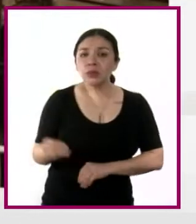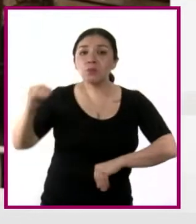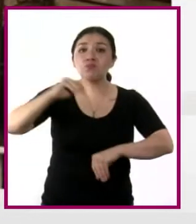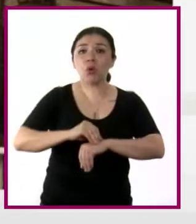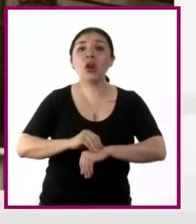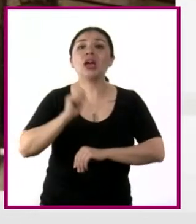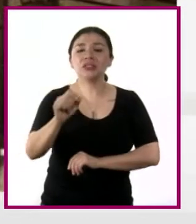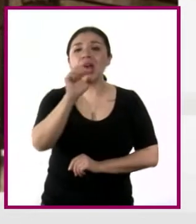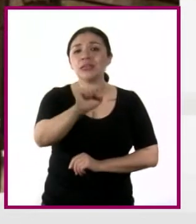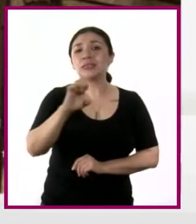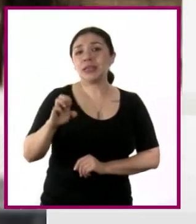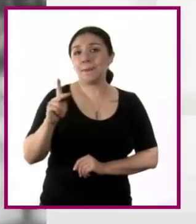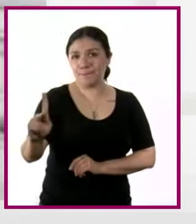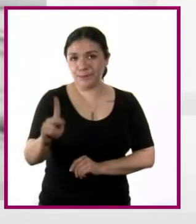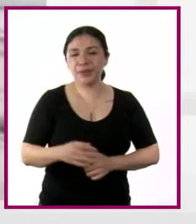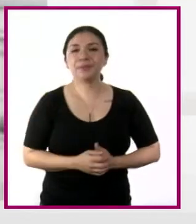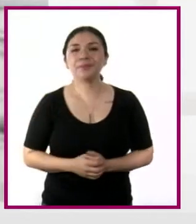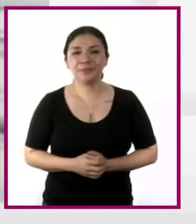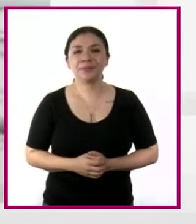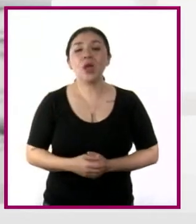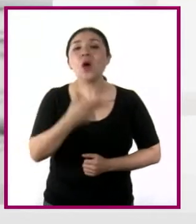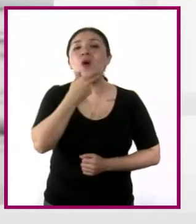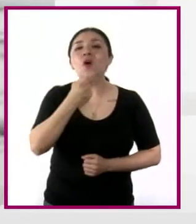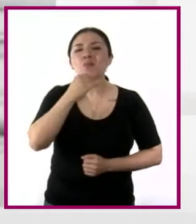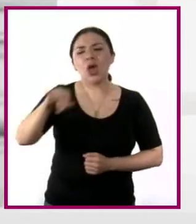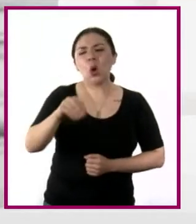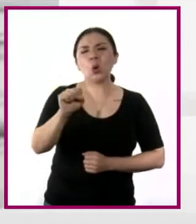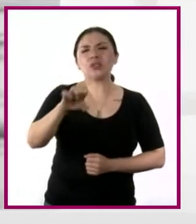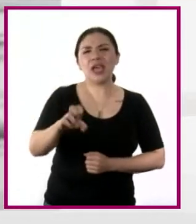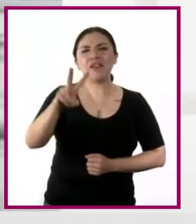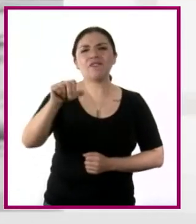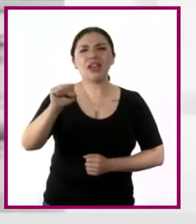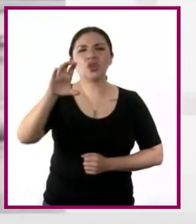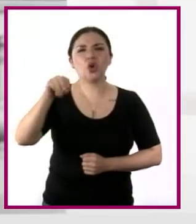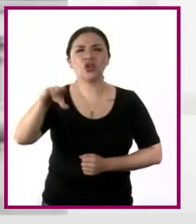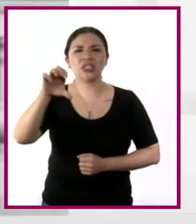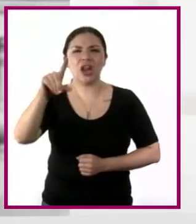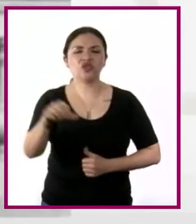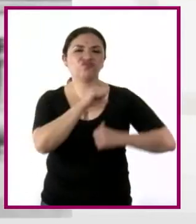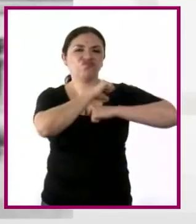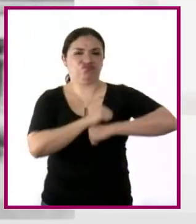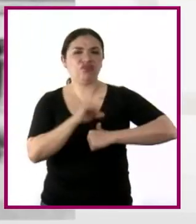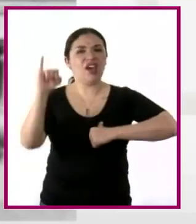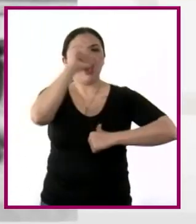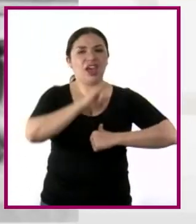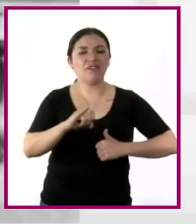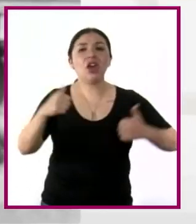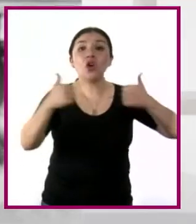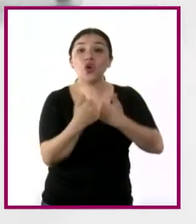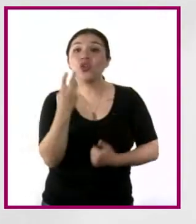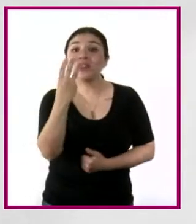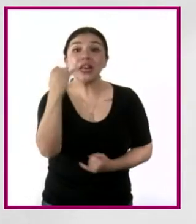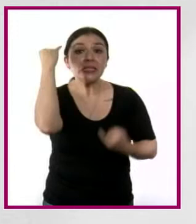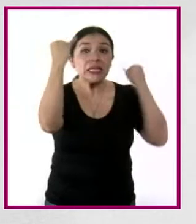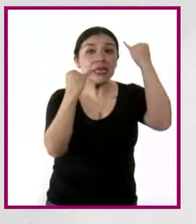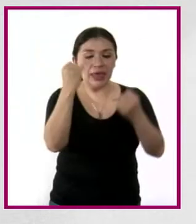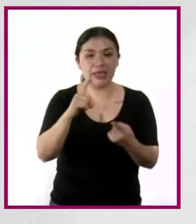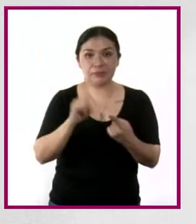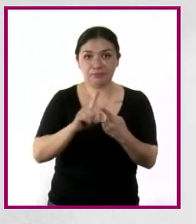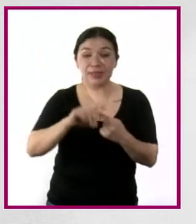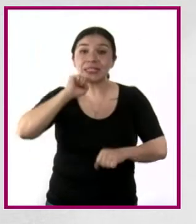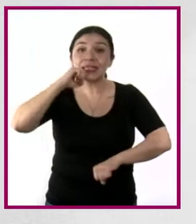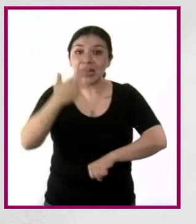Secretaría de Educación Pública. José Vasconcelos asumió la titularidad de la secretaría con tres ideas fundamentales. La